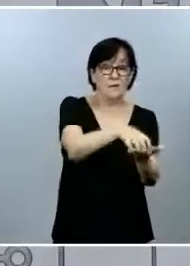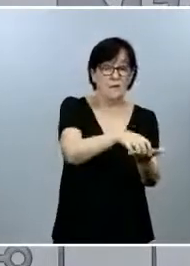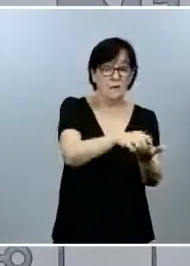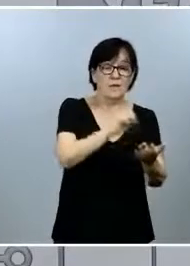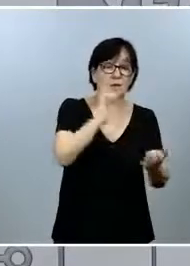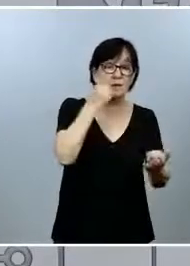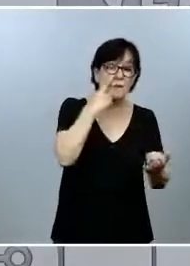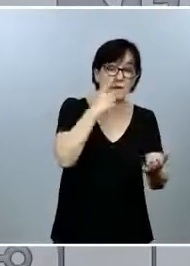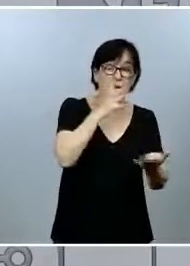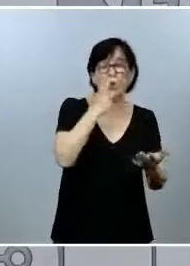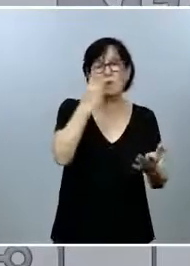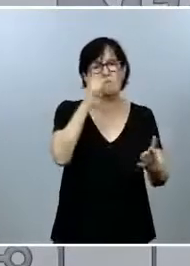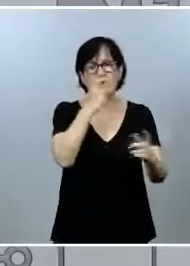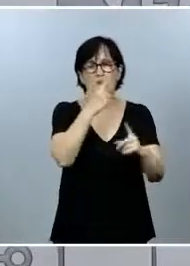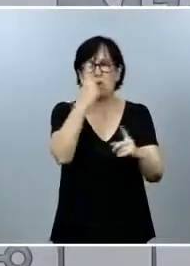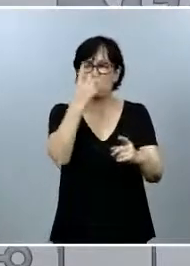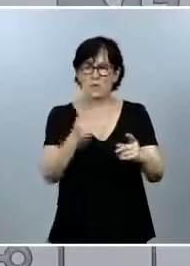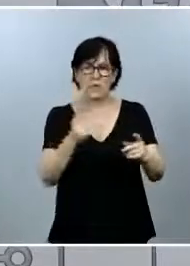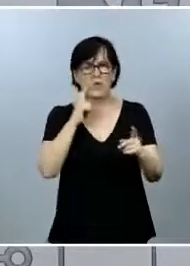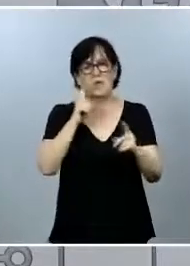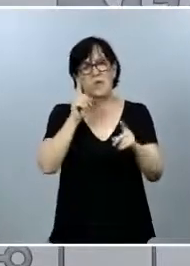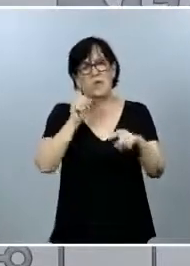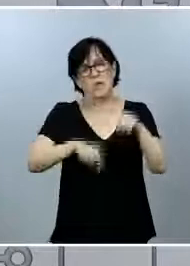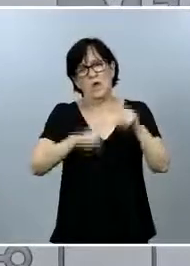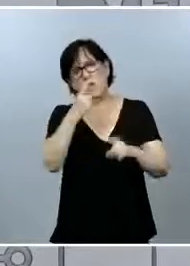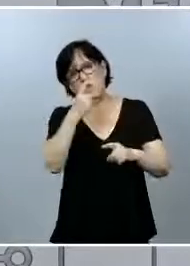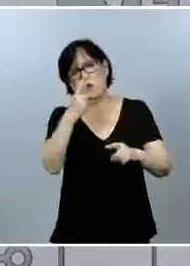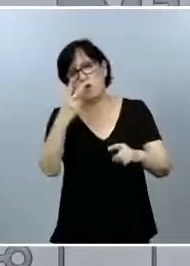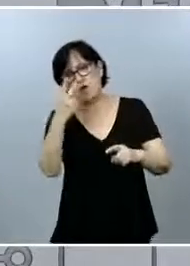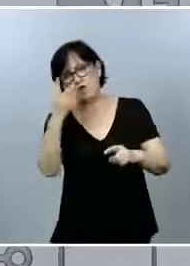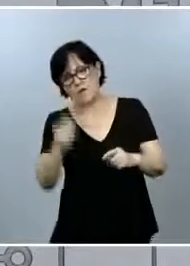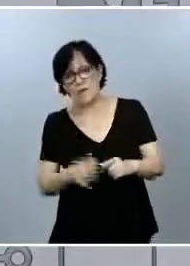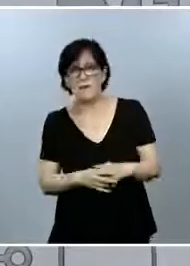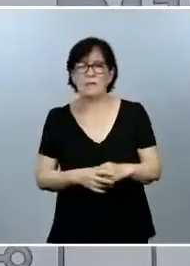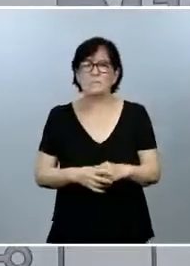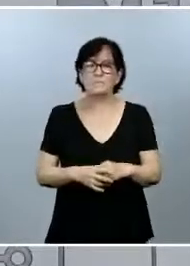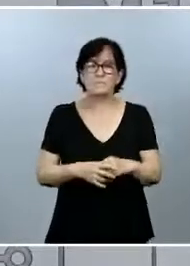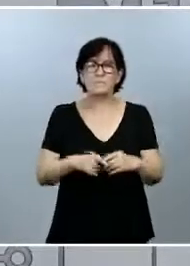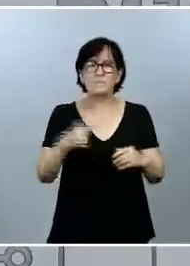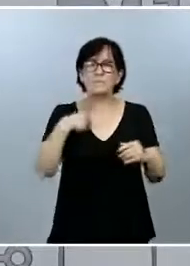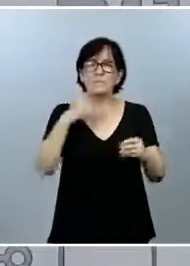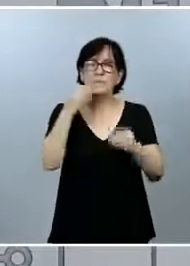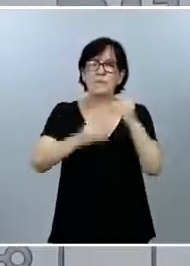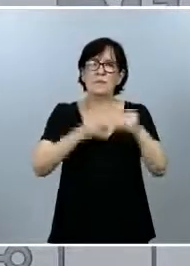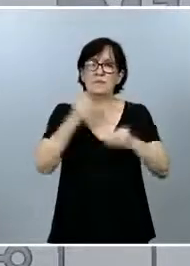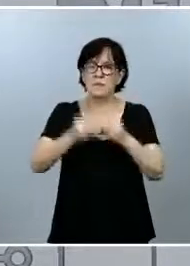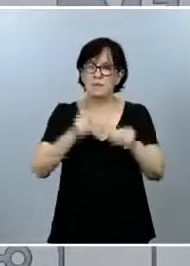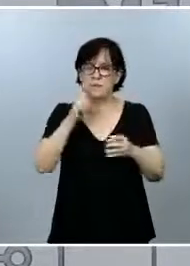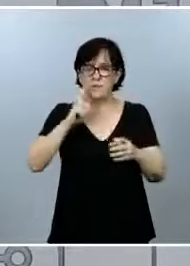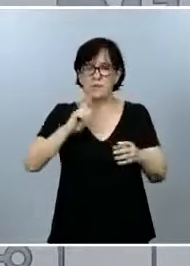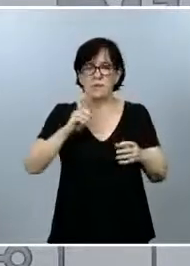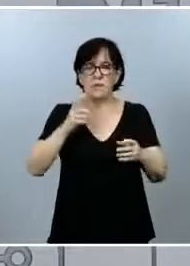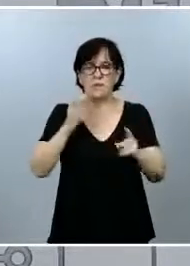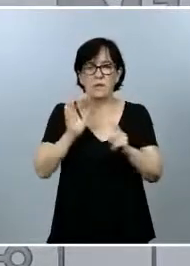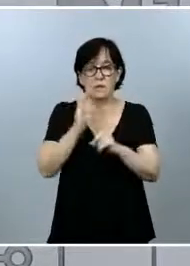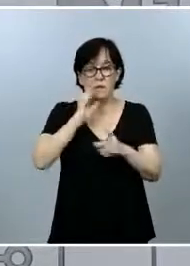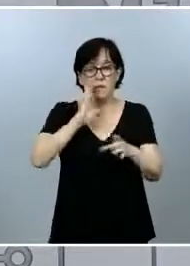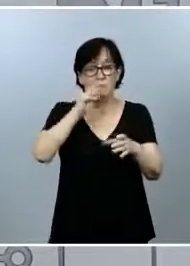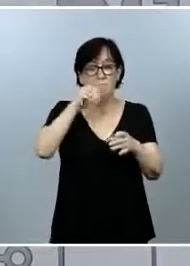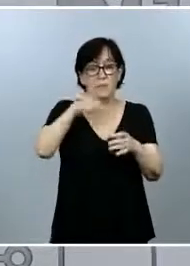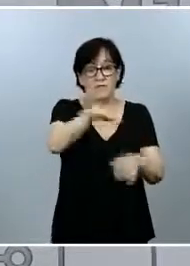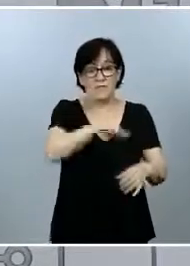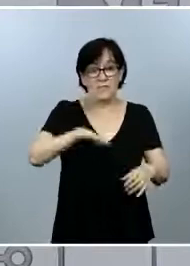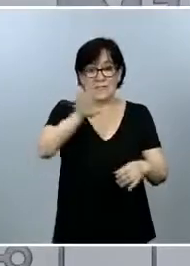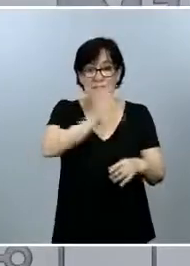promedio un día, con una variabilidad entre uno y dos días. Es decir, hemos conseguido implementar a nivel nacional un